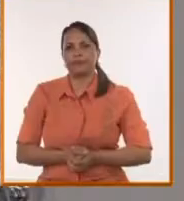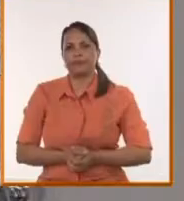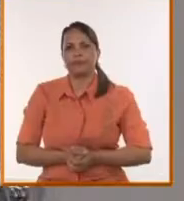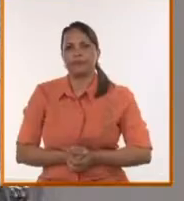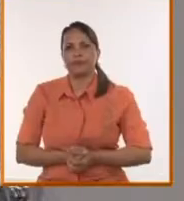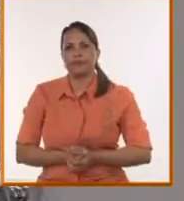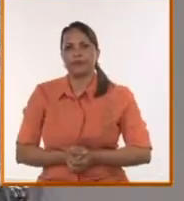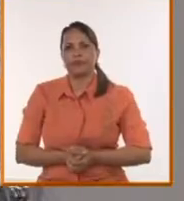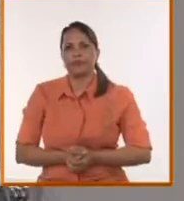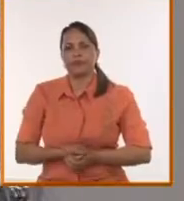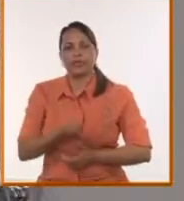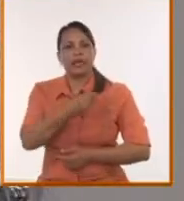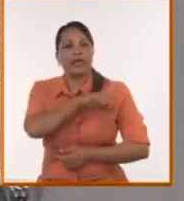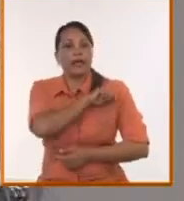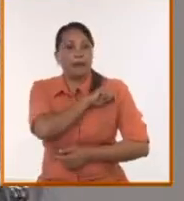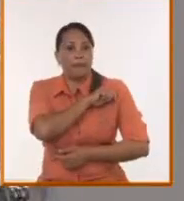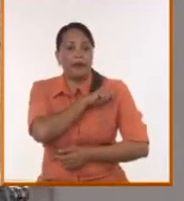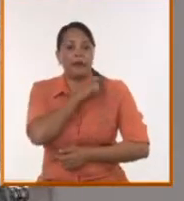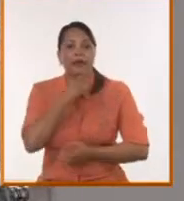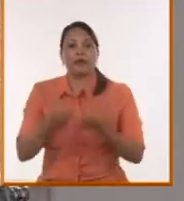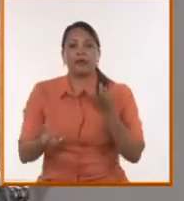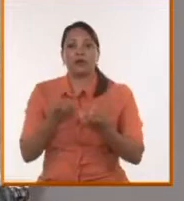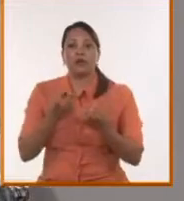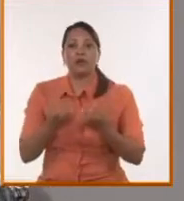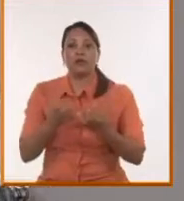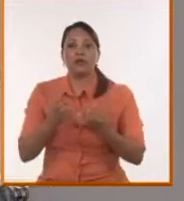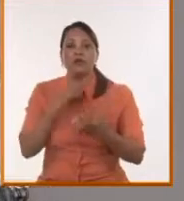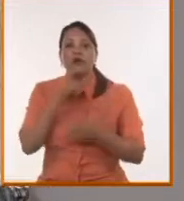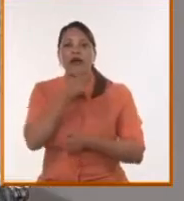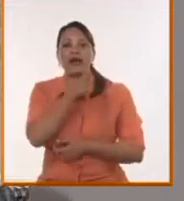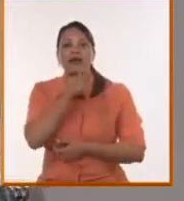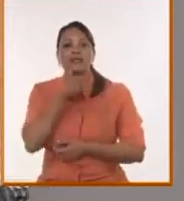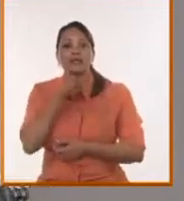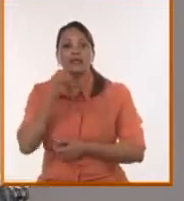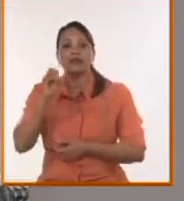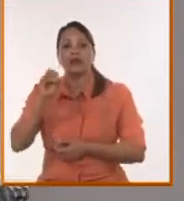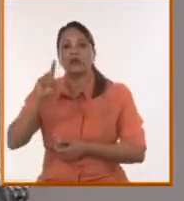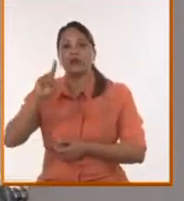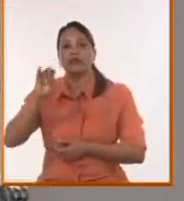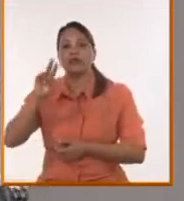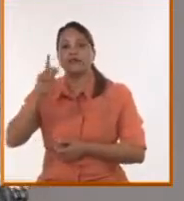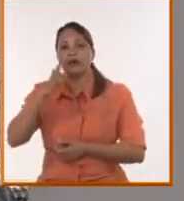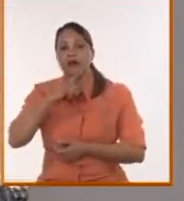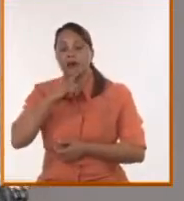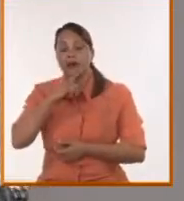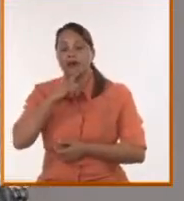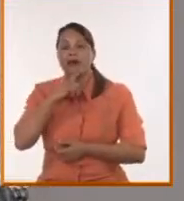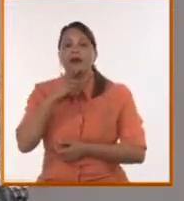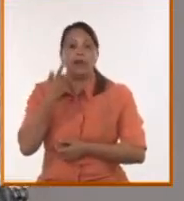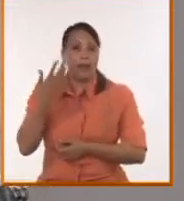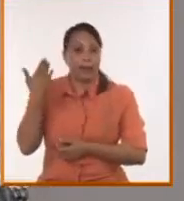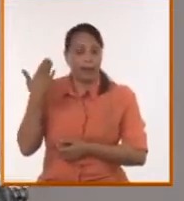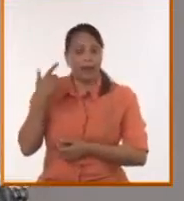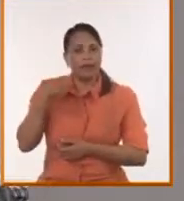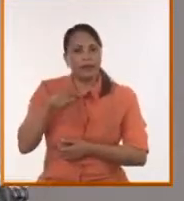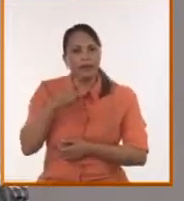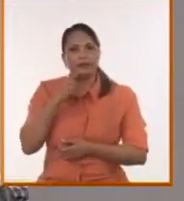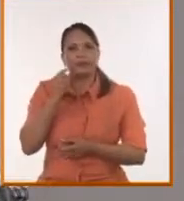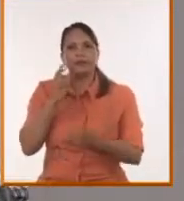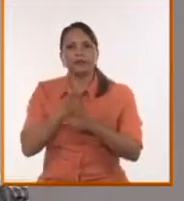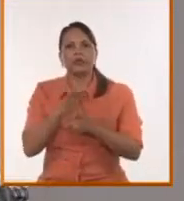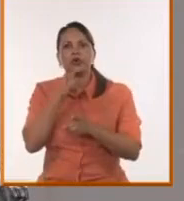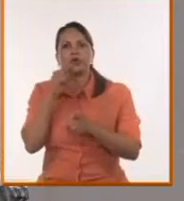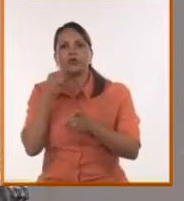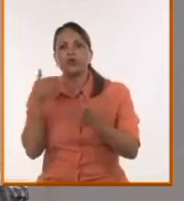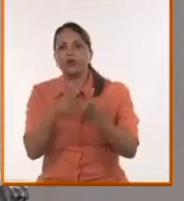Nosotros cocinamos culturalmente con aceite de oliva, el mayor exportador del mundo. Antes de empezar la intervención especial de Rusia,